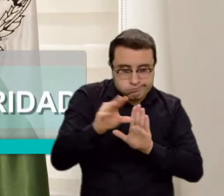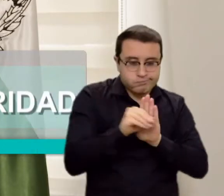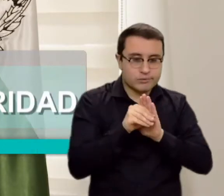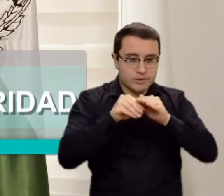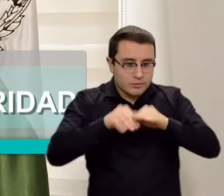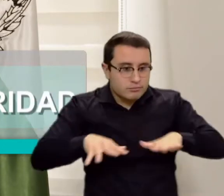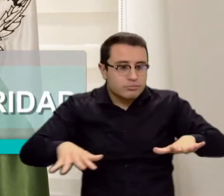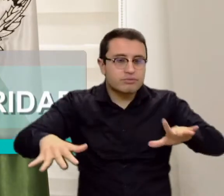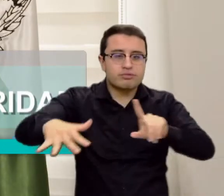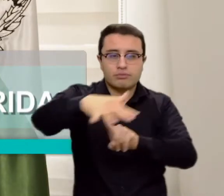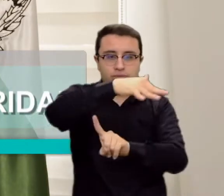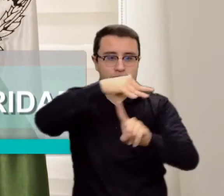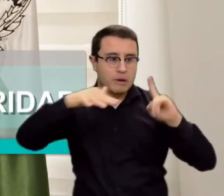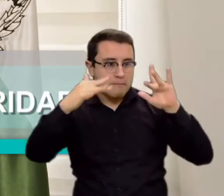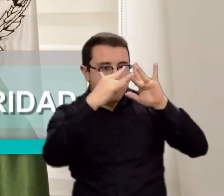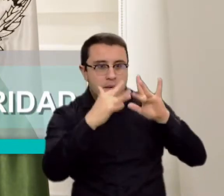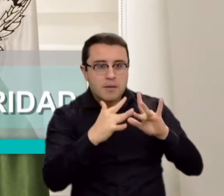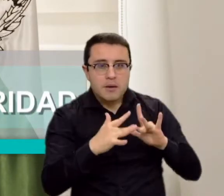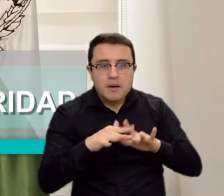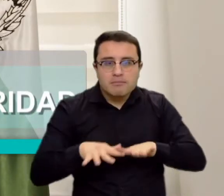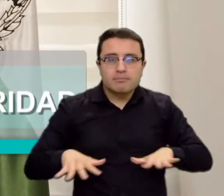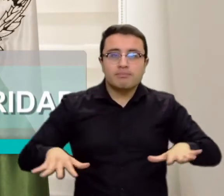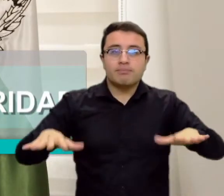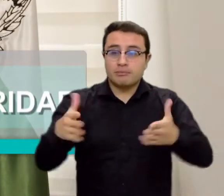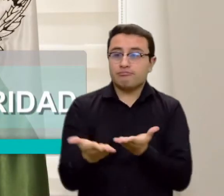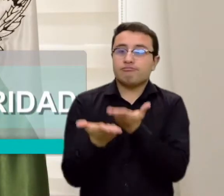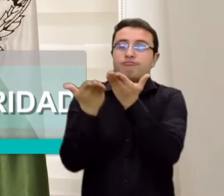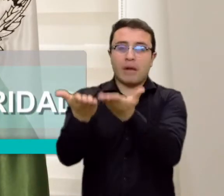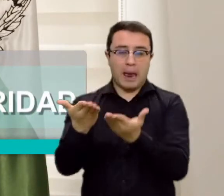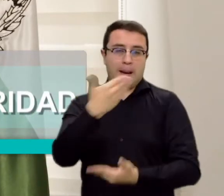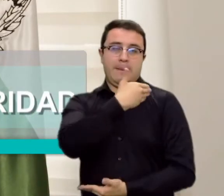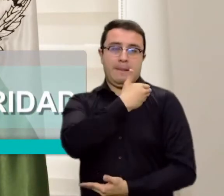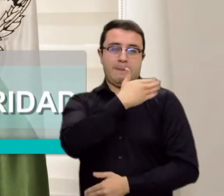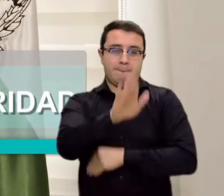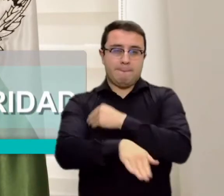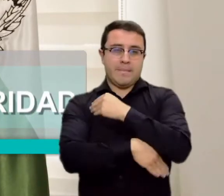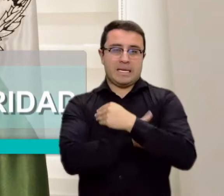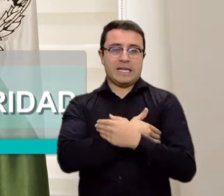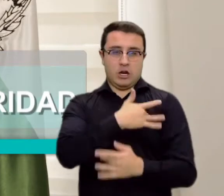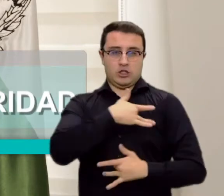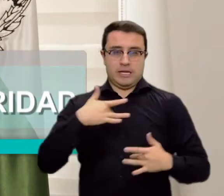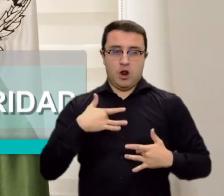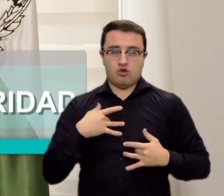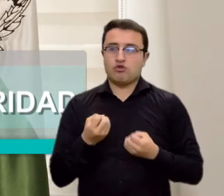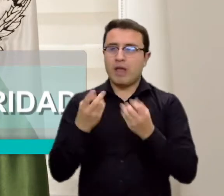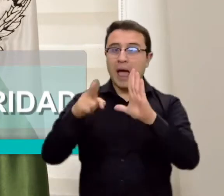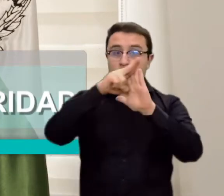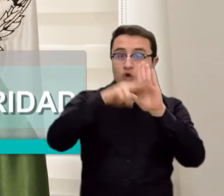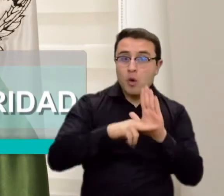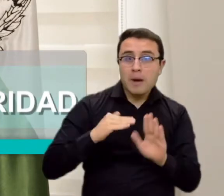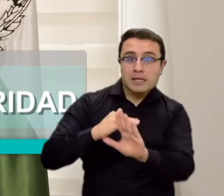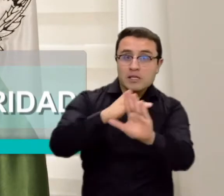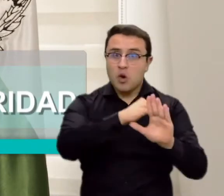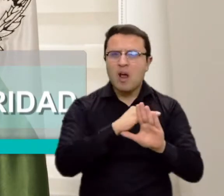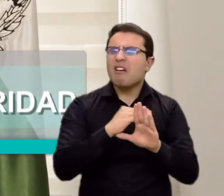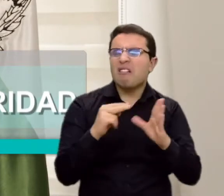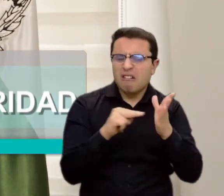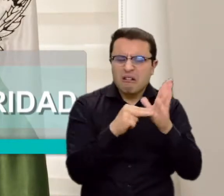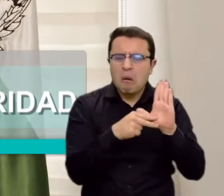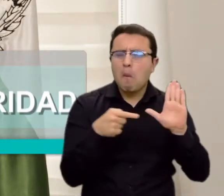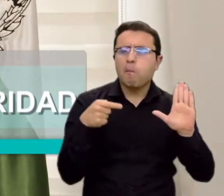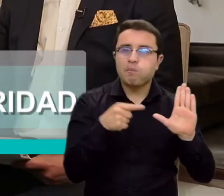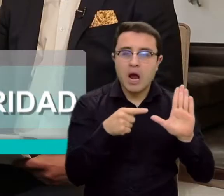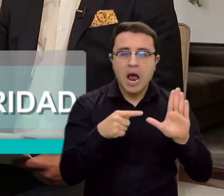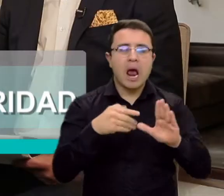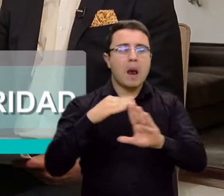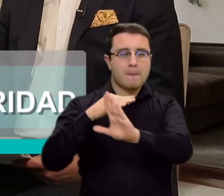replicamos y lo acondicionamos a la situación del país y lo presentamos ante el Ministerio de Salud. Son normas de bioseguridad que consisten